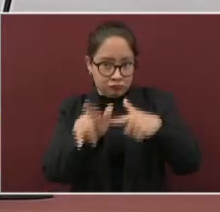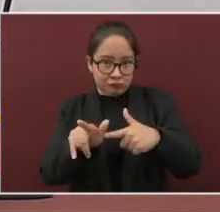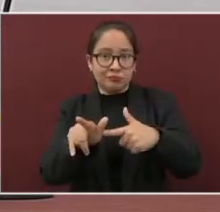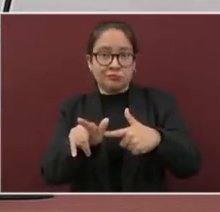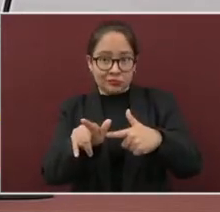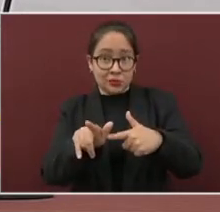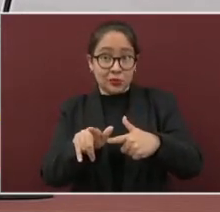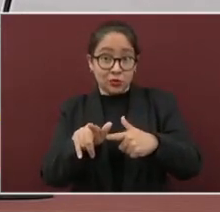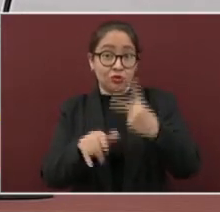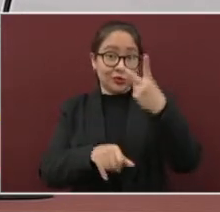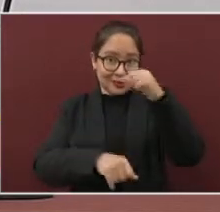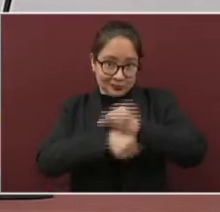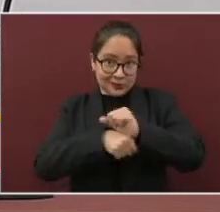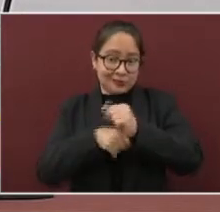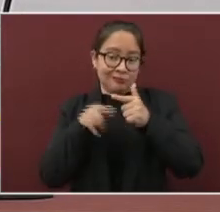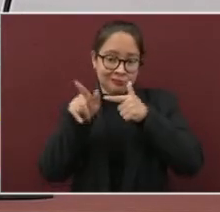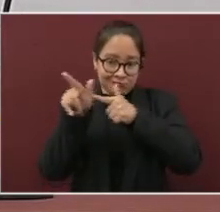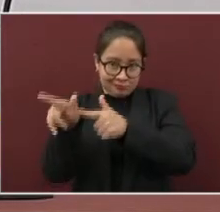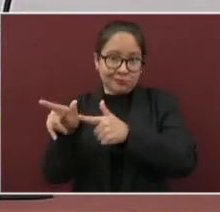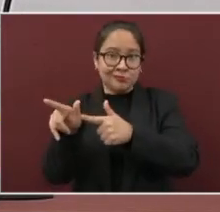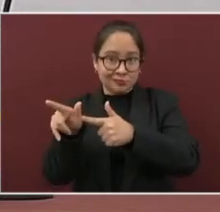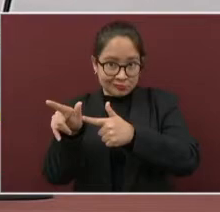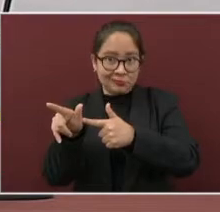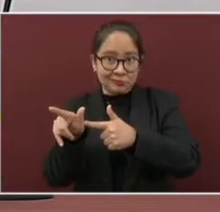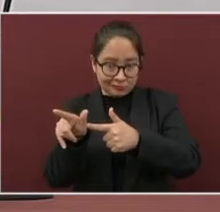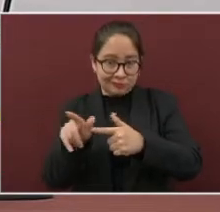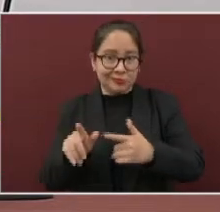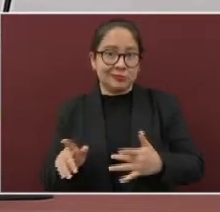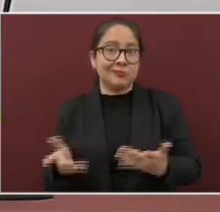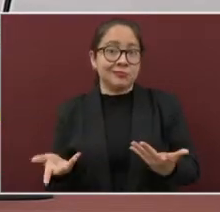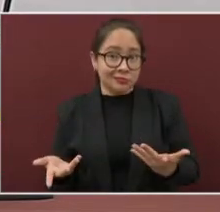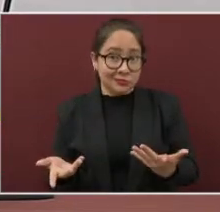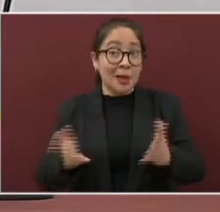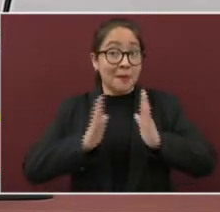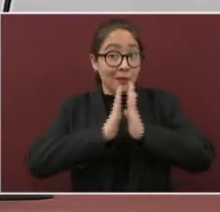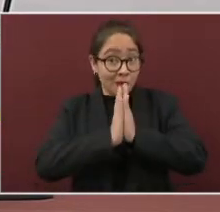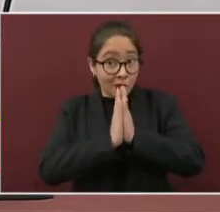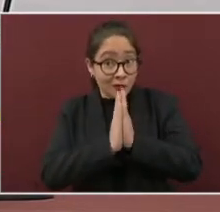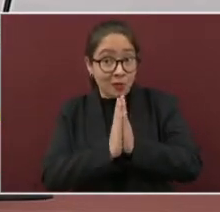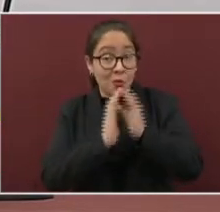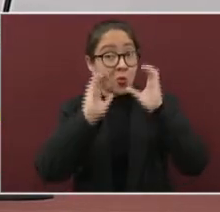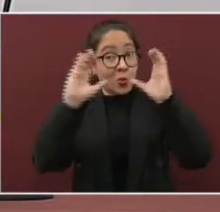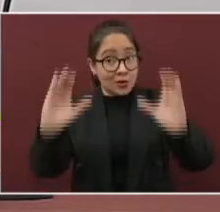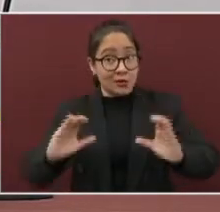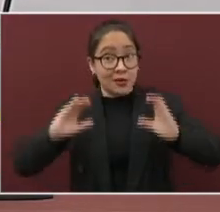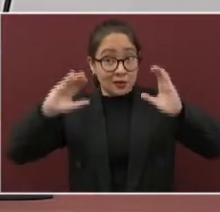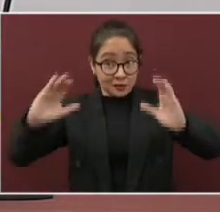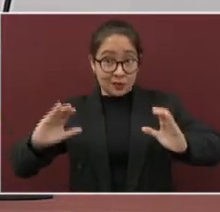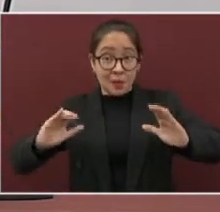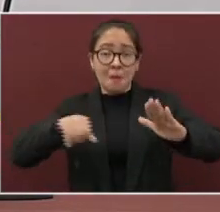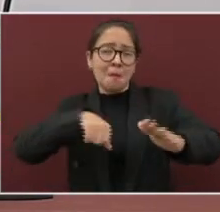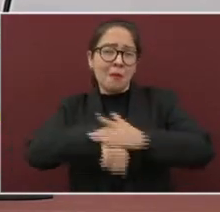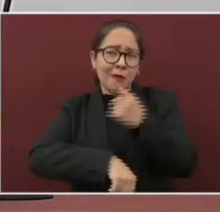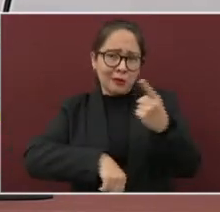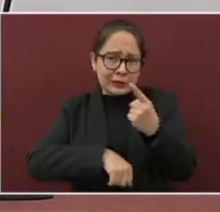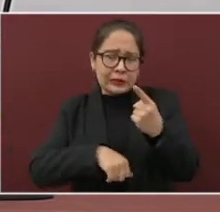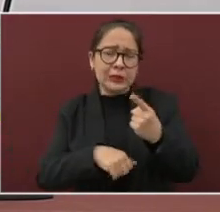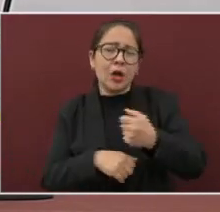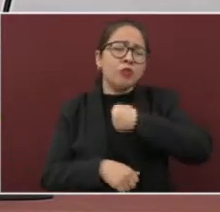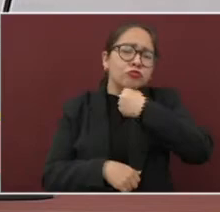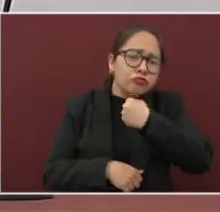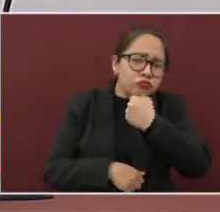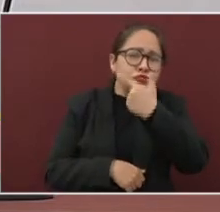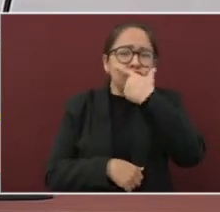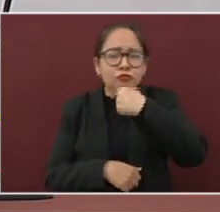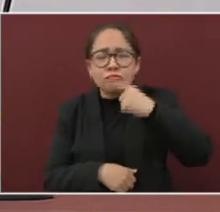próximas dos semanas luego de su aparición. Así que tengan mucho cuidado, porque aunque los abuelitos ya